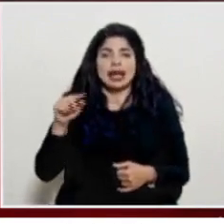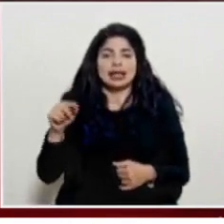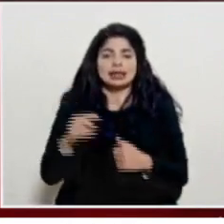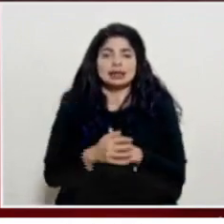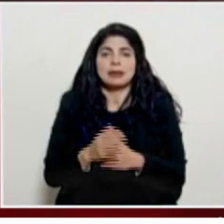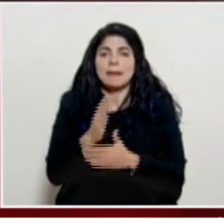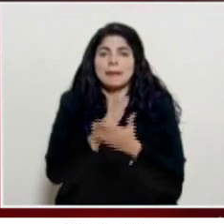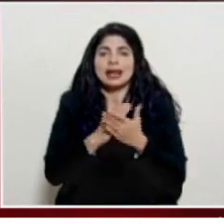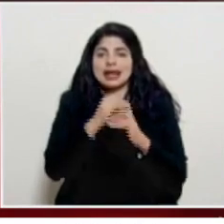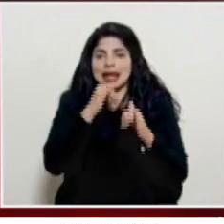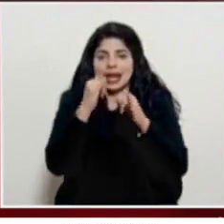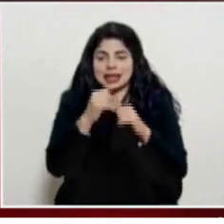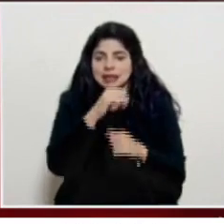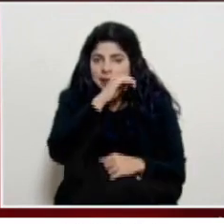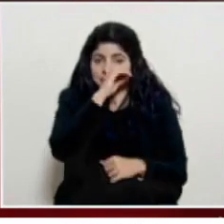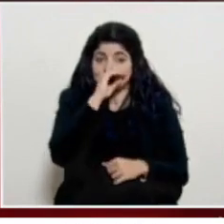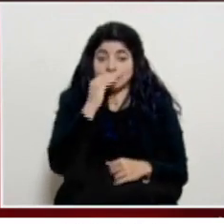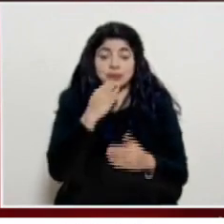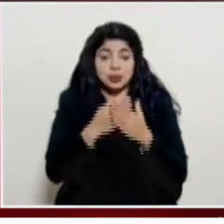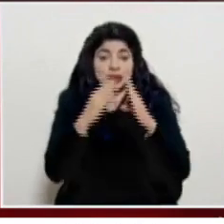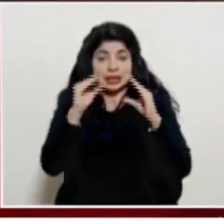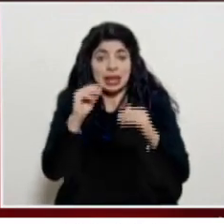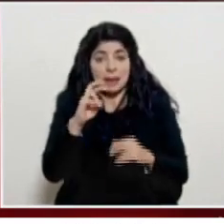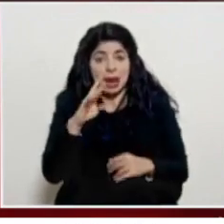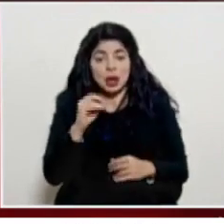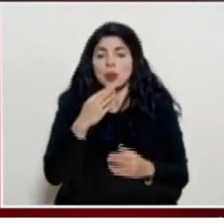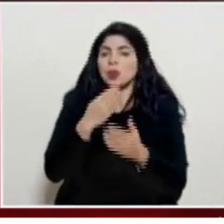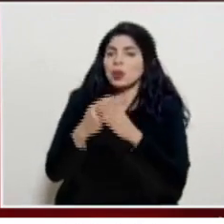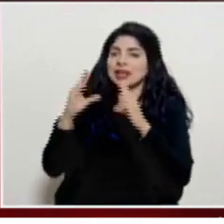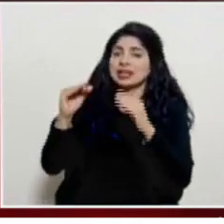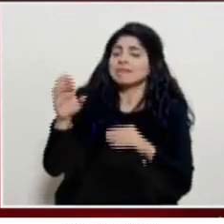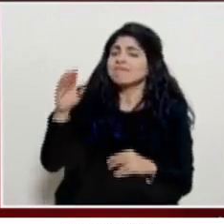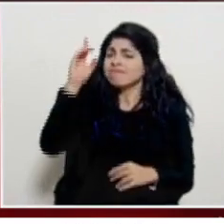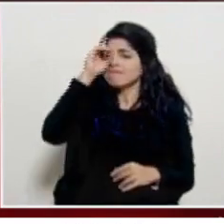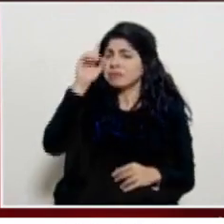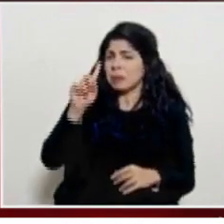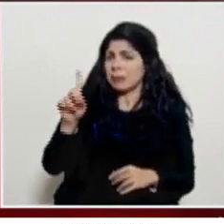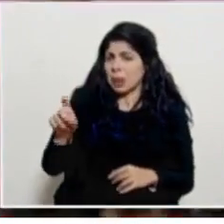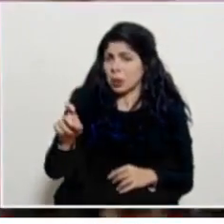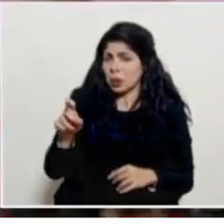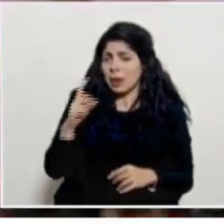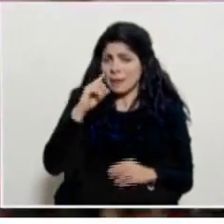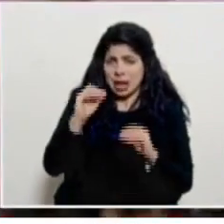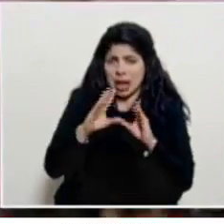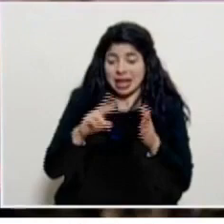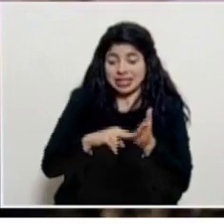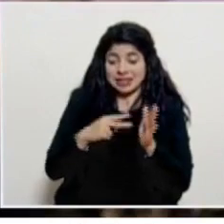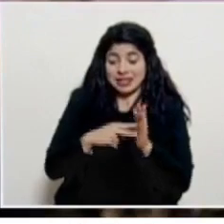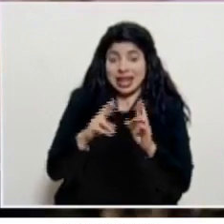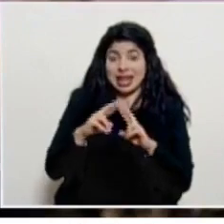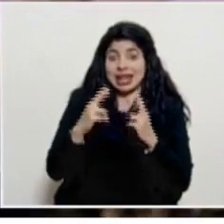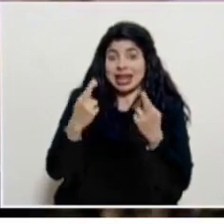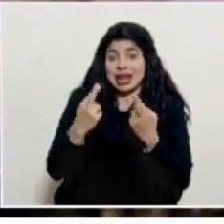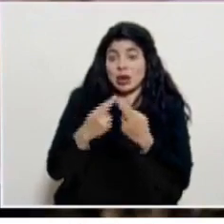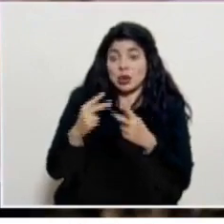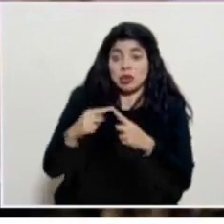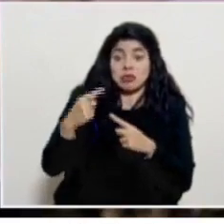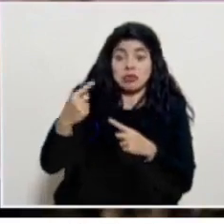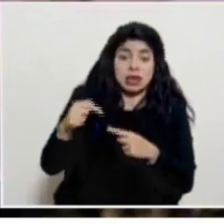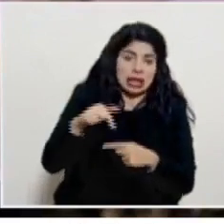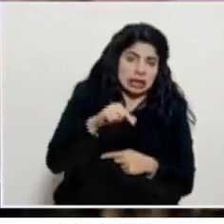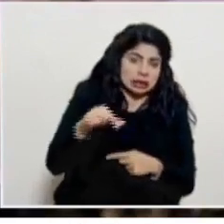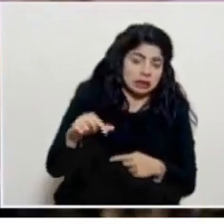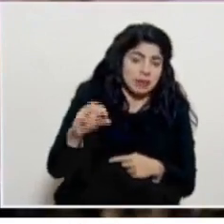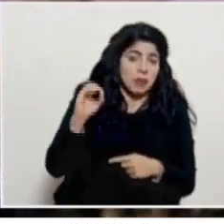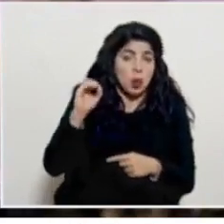medio diario extra buenas tardes Marco buenas tardes don Daniel nada más entonces para precisar a partir de la reunión que van a tener ya sea esta